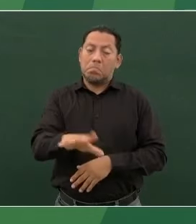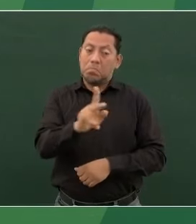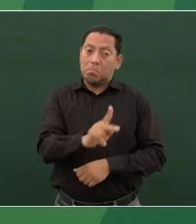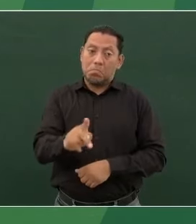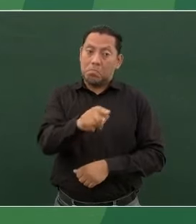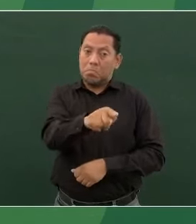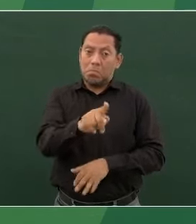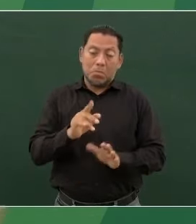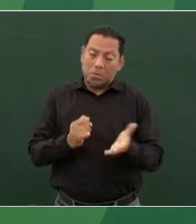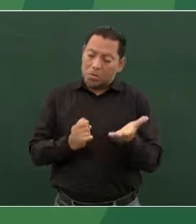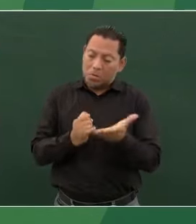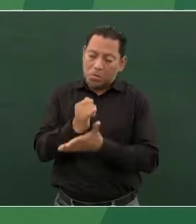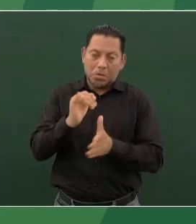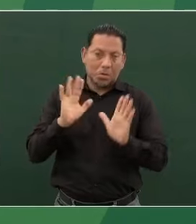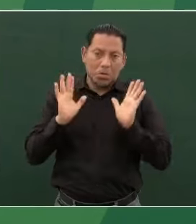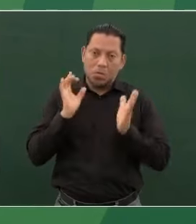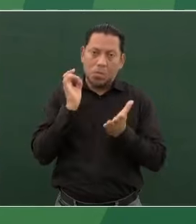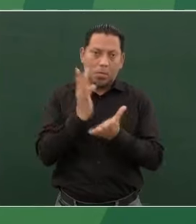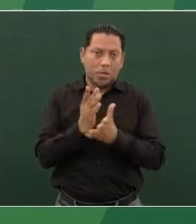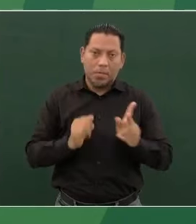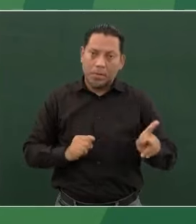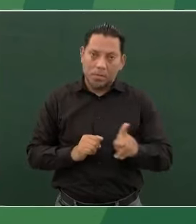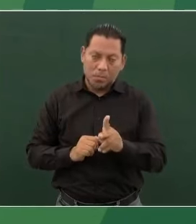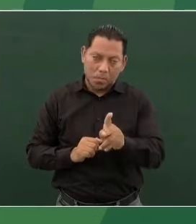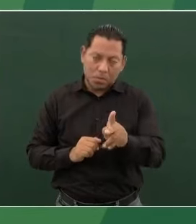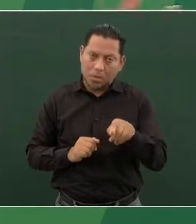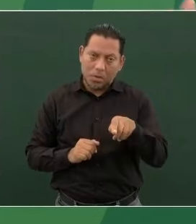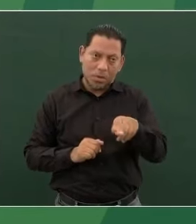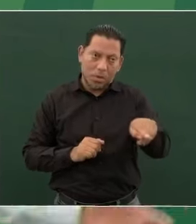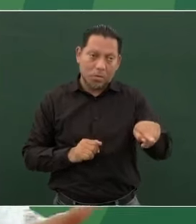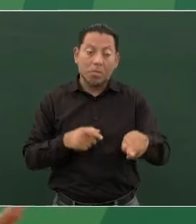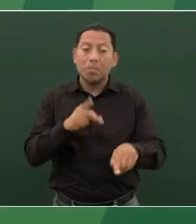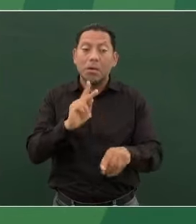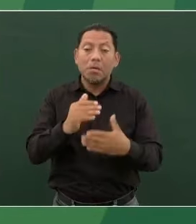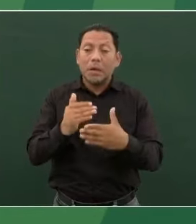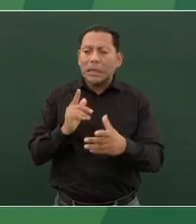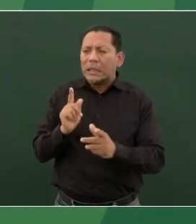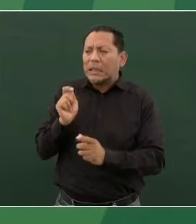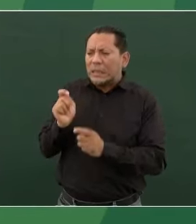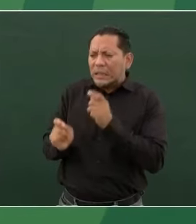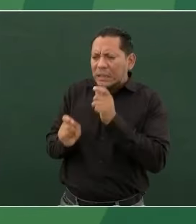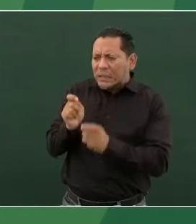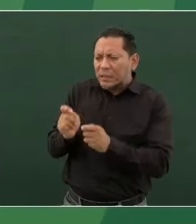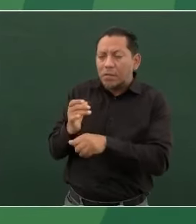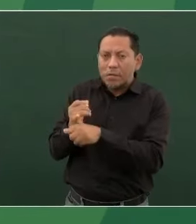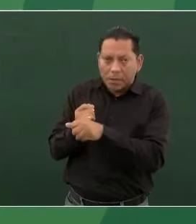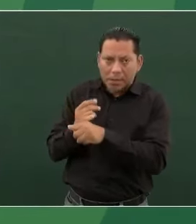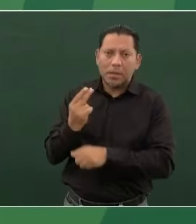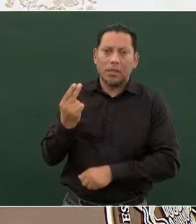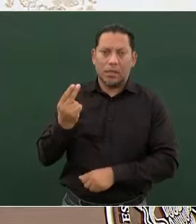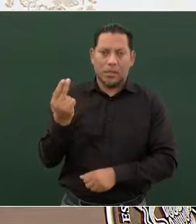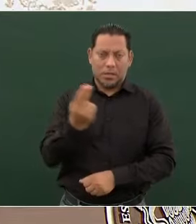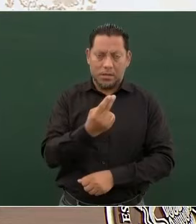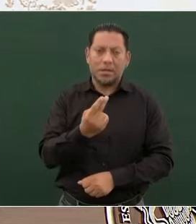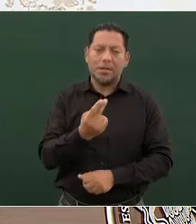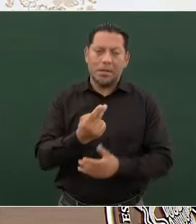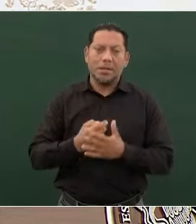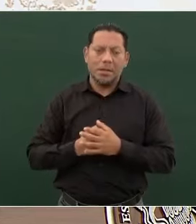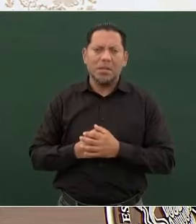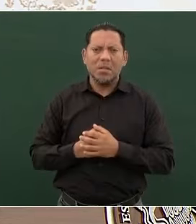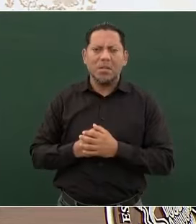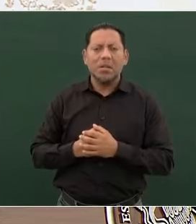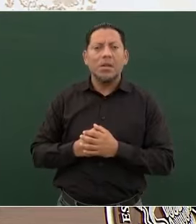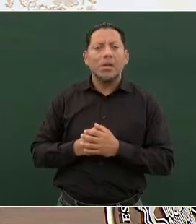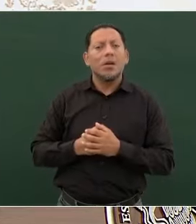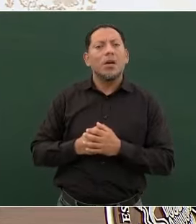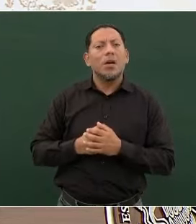Porque nada más que se informe, lo que